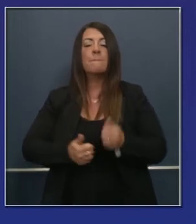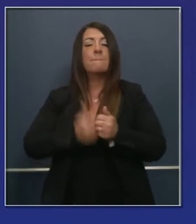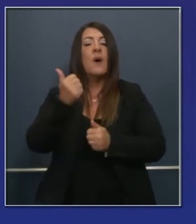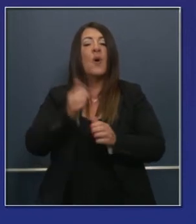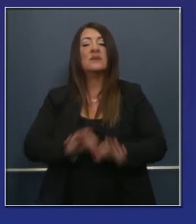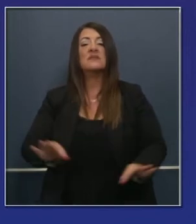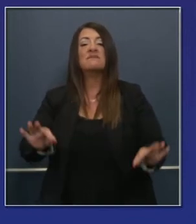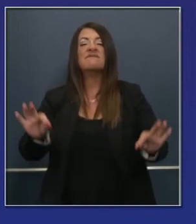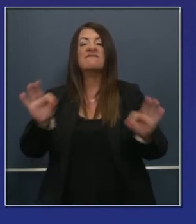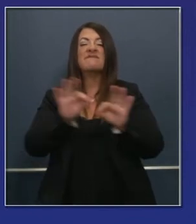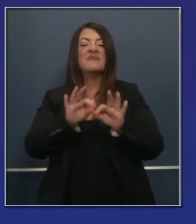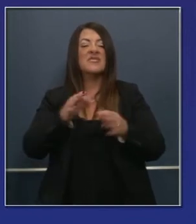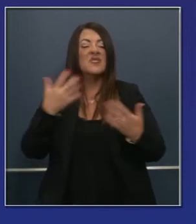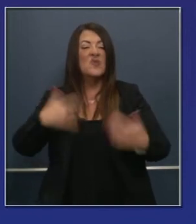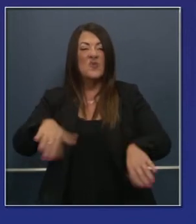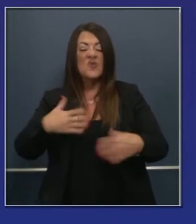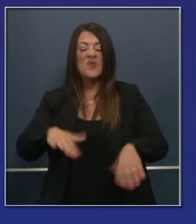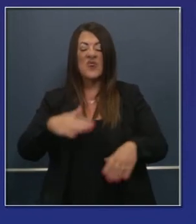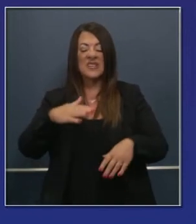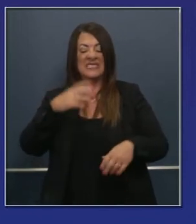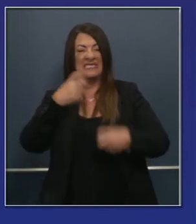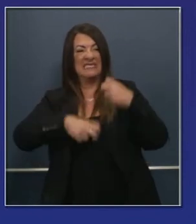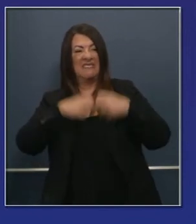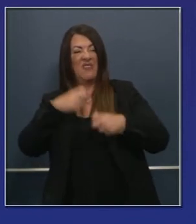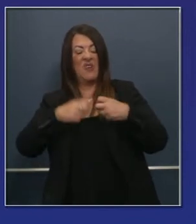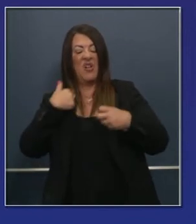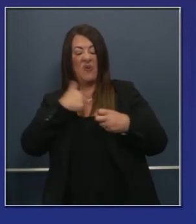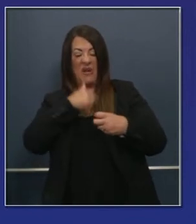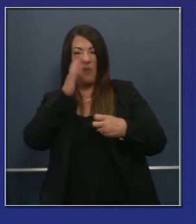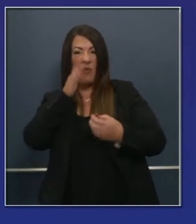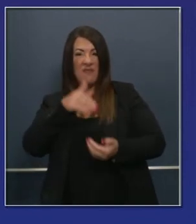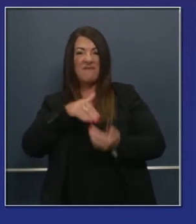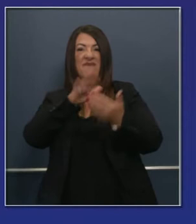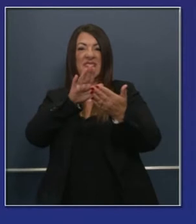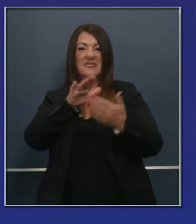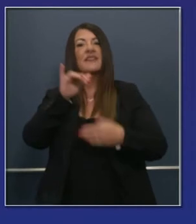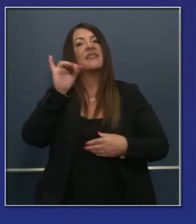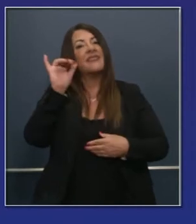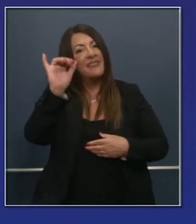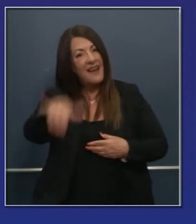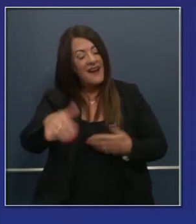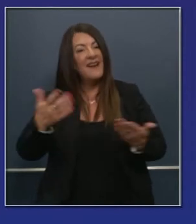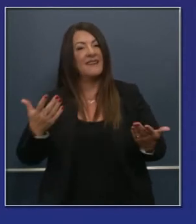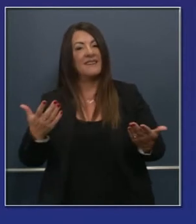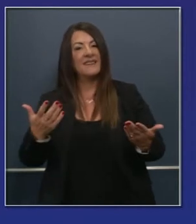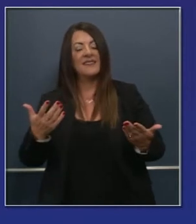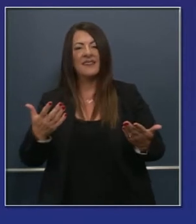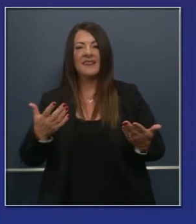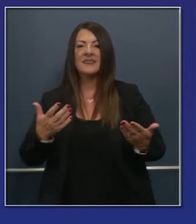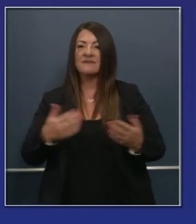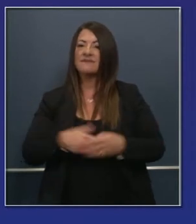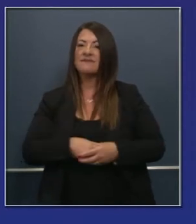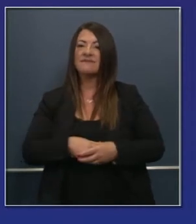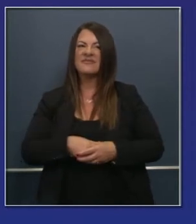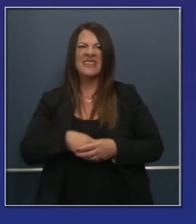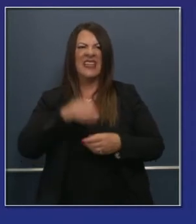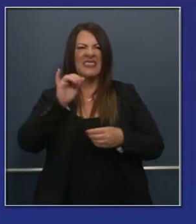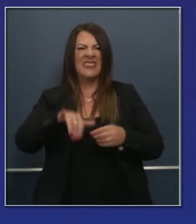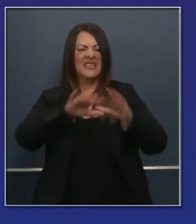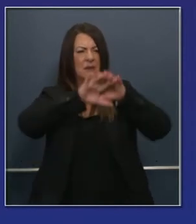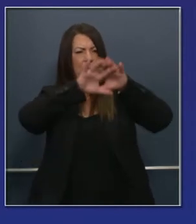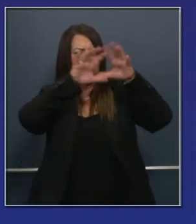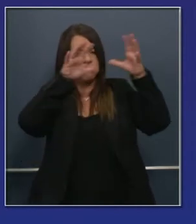es tal vez la circunstancia más difícil que enfrentaremos en nuestras vidas. Definitivamente